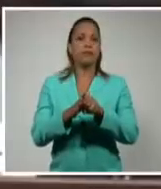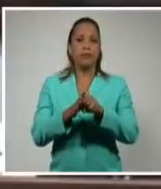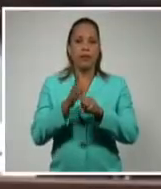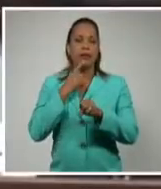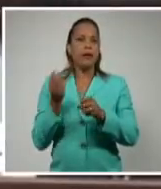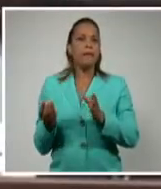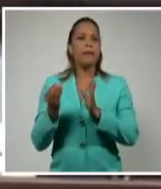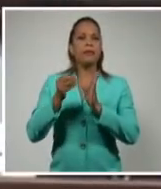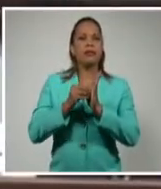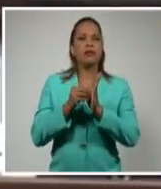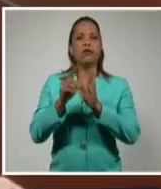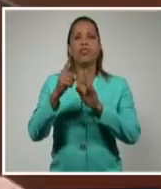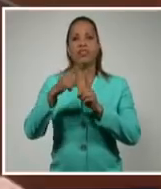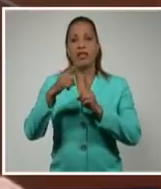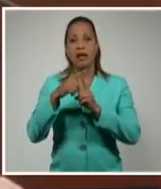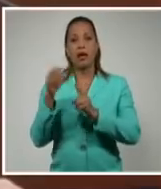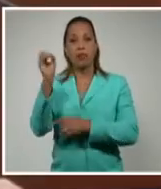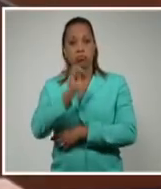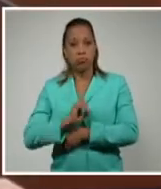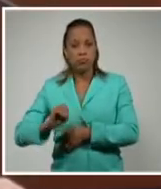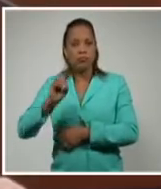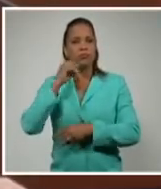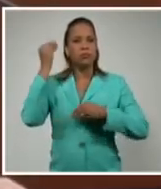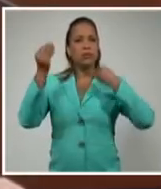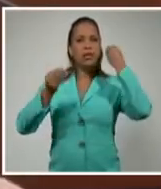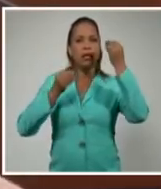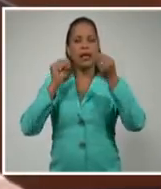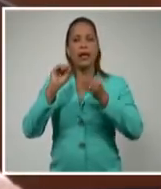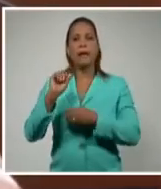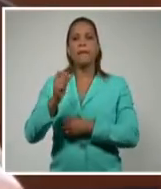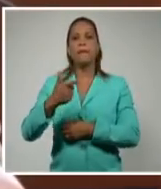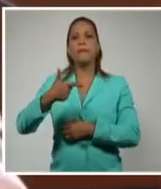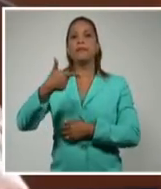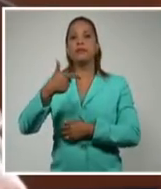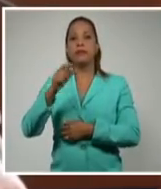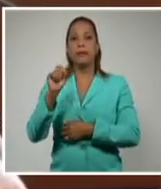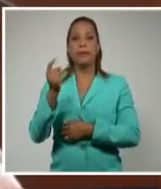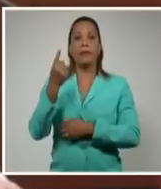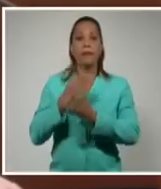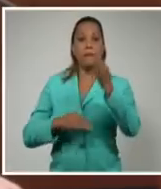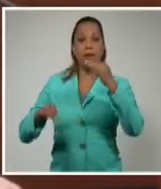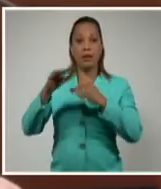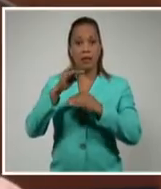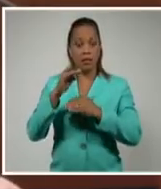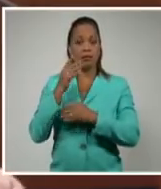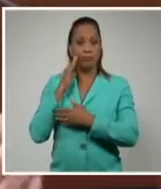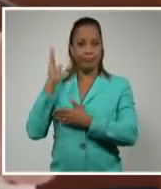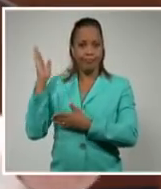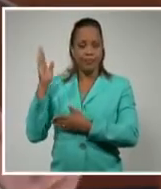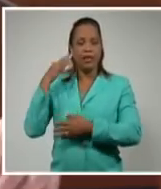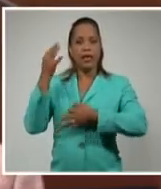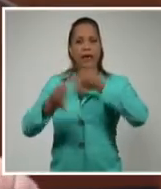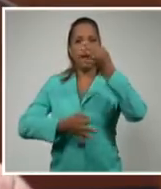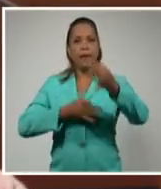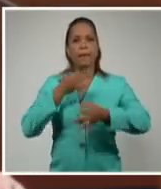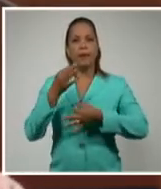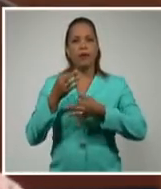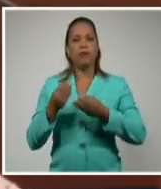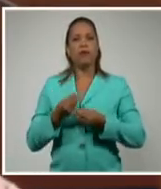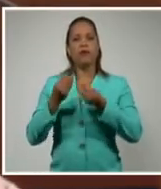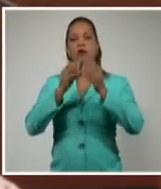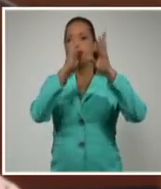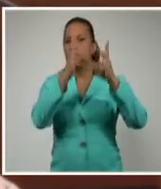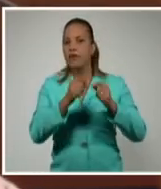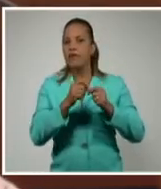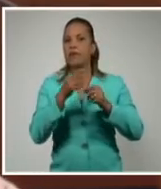implementación de la tarea ordenamiento, analizó el viceprimer ministro Alejandro Gil Fernández al ofrecer las cifras del desempeño